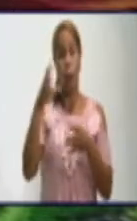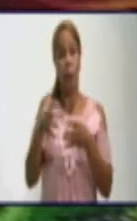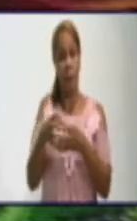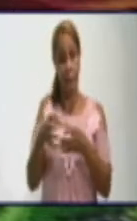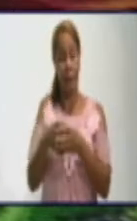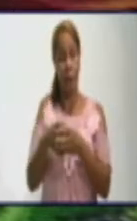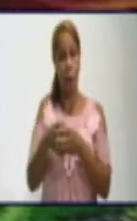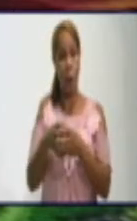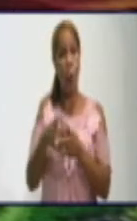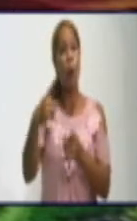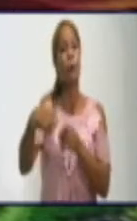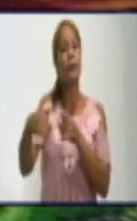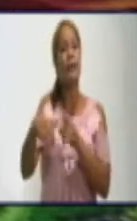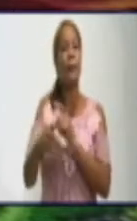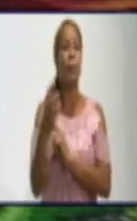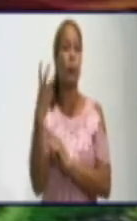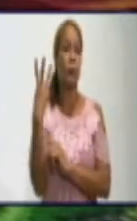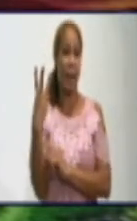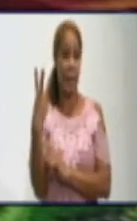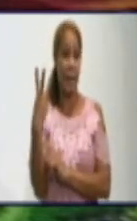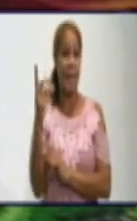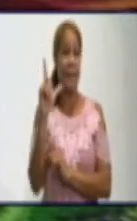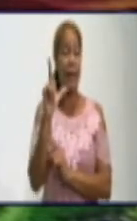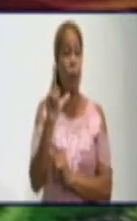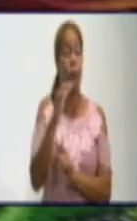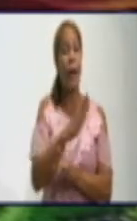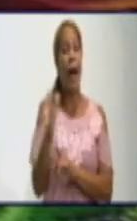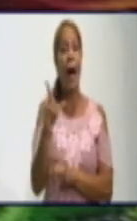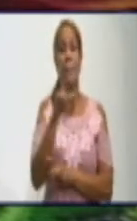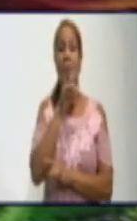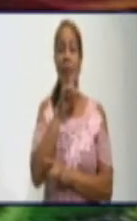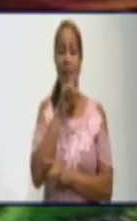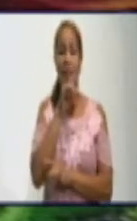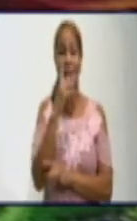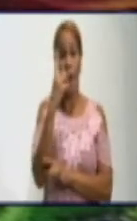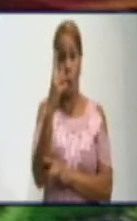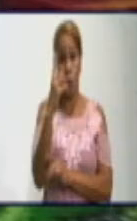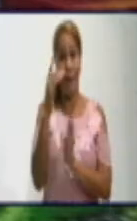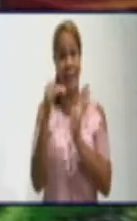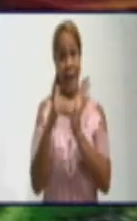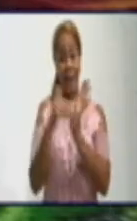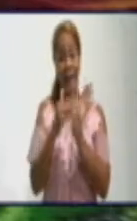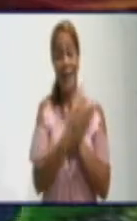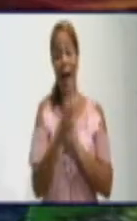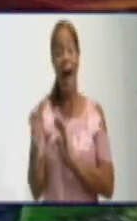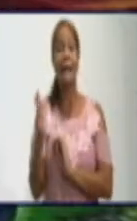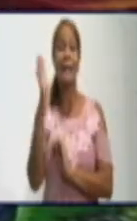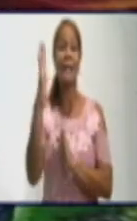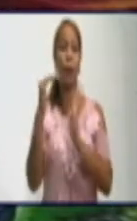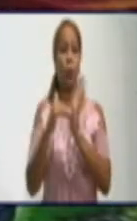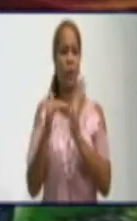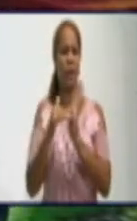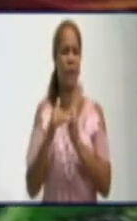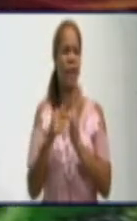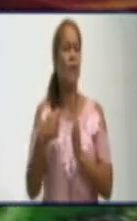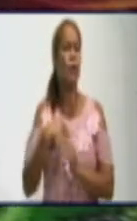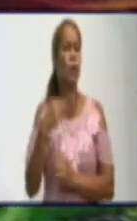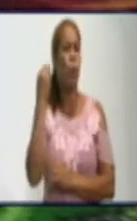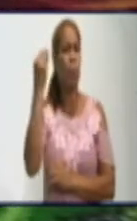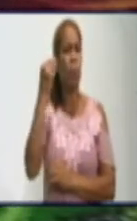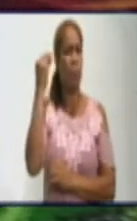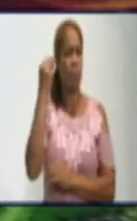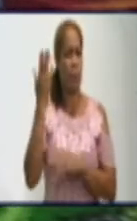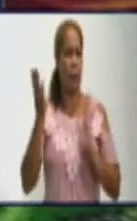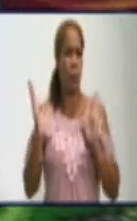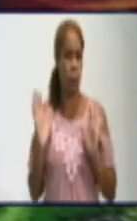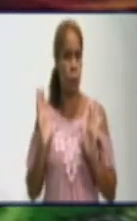de lunes a viernes en el horario de 1 de la tarde a 5 de la tarde. Ahora, mi pregunta. ¿Es por la libre? Yo quiero ir